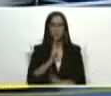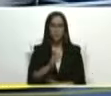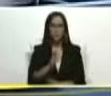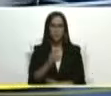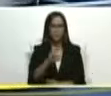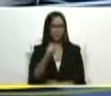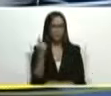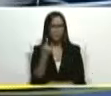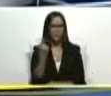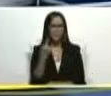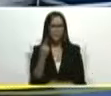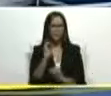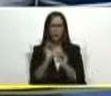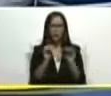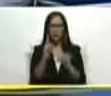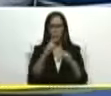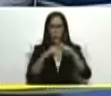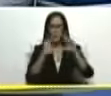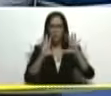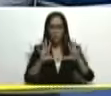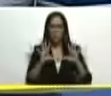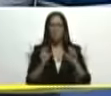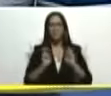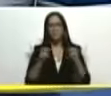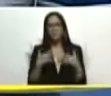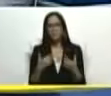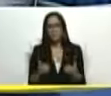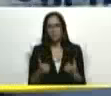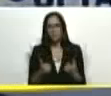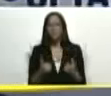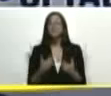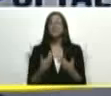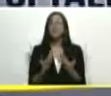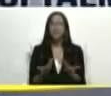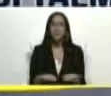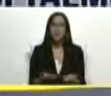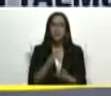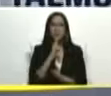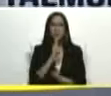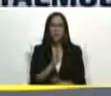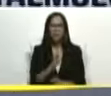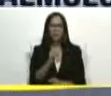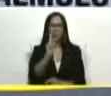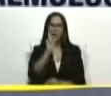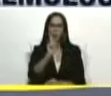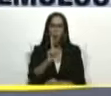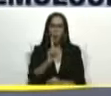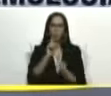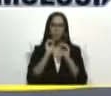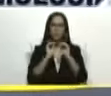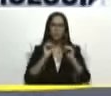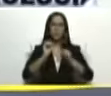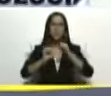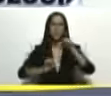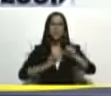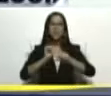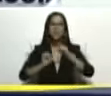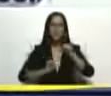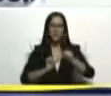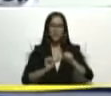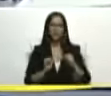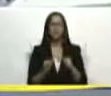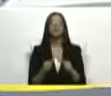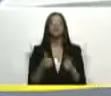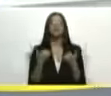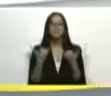sola a un solo reporte del uno por diez en materia de salud se está dando respuesta a una solicitud colectiva vamos a